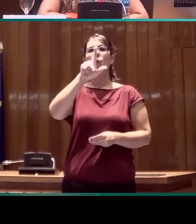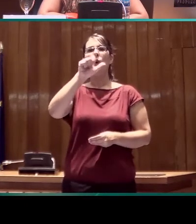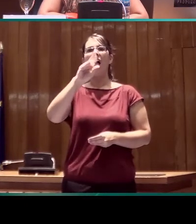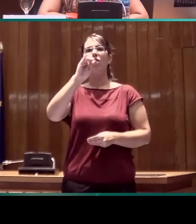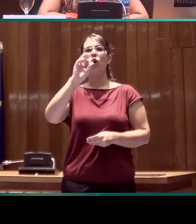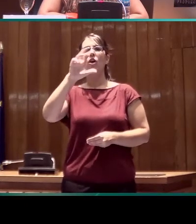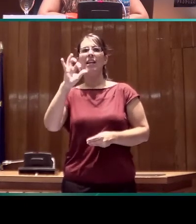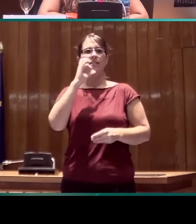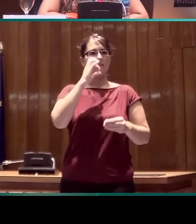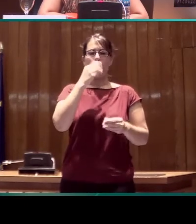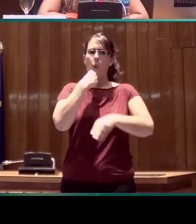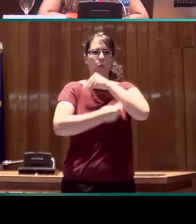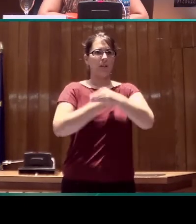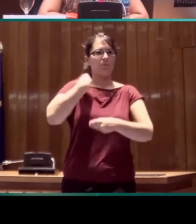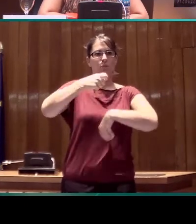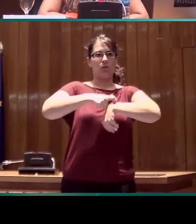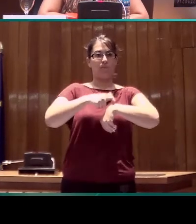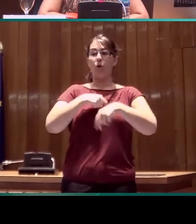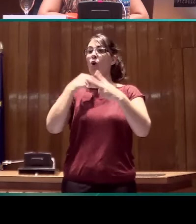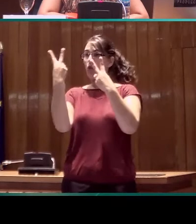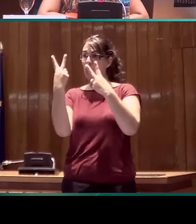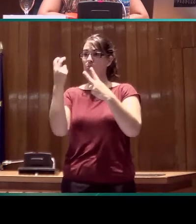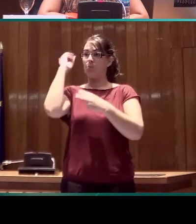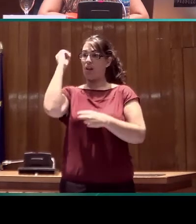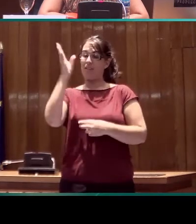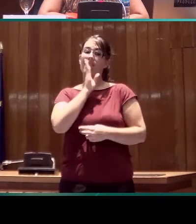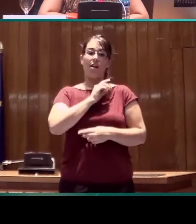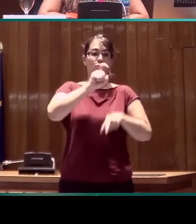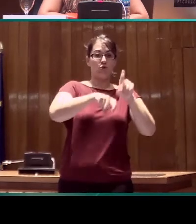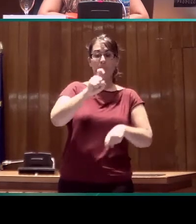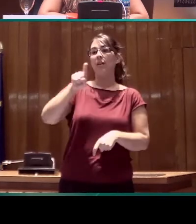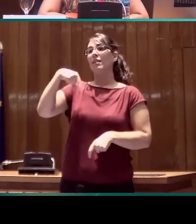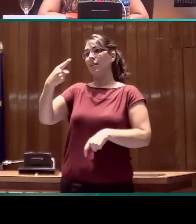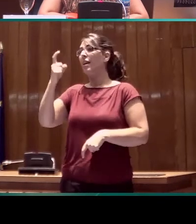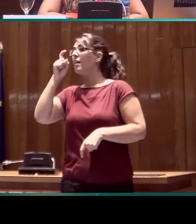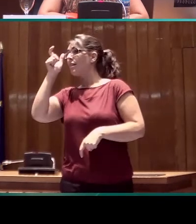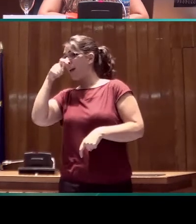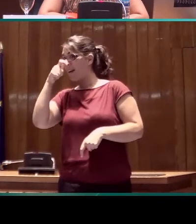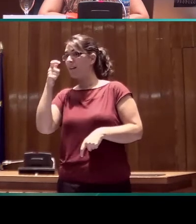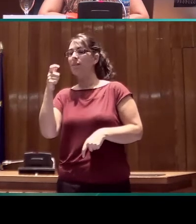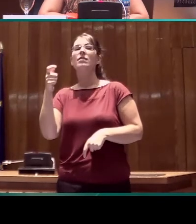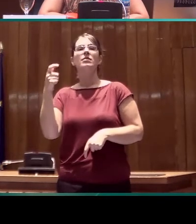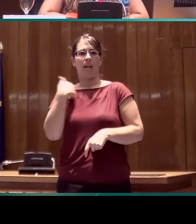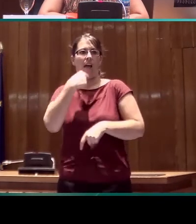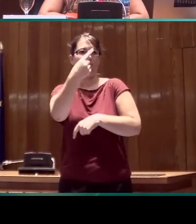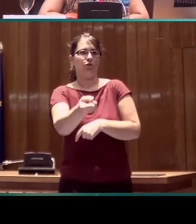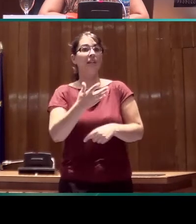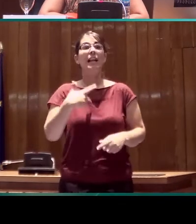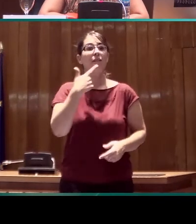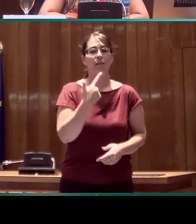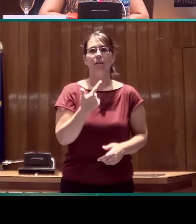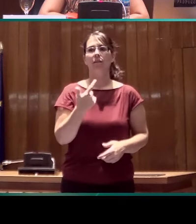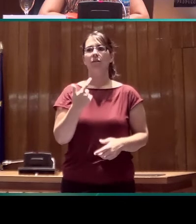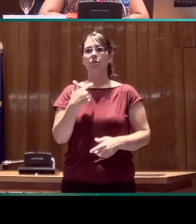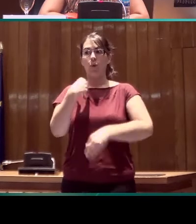profesor Kerr como en la del profesor Carreiras, que no solamente se utilizan las manos, también se utilizan los